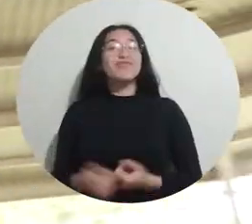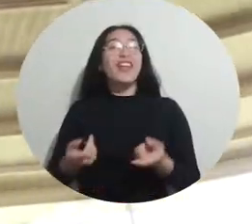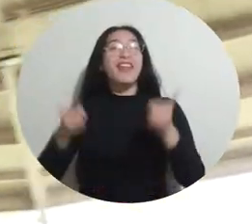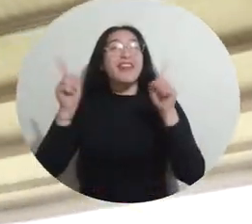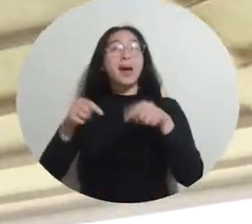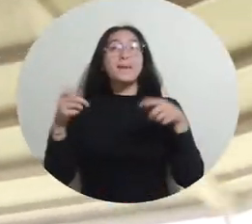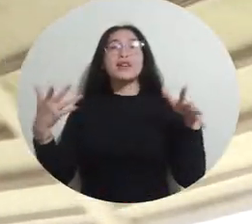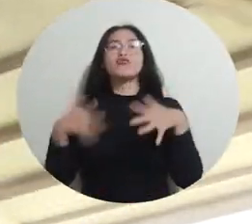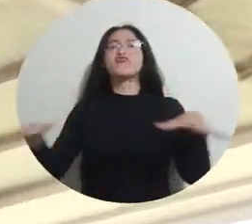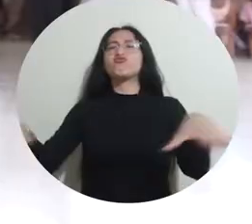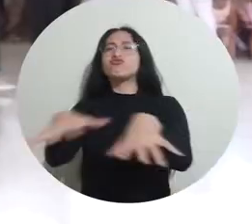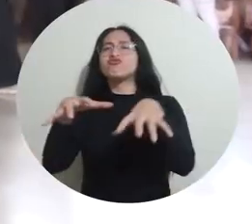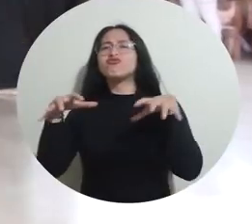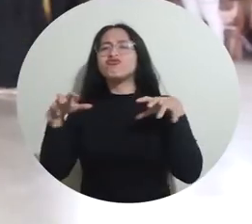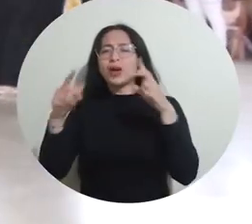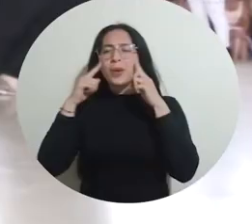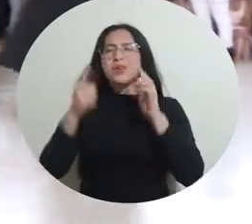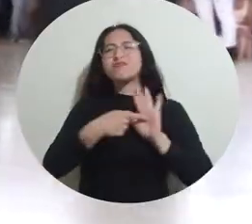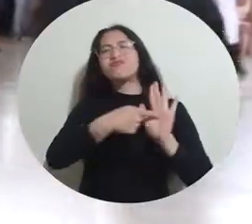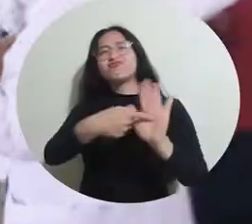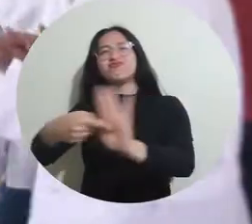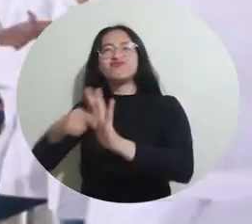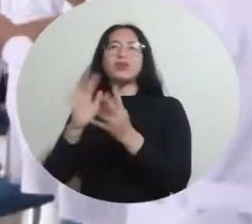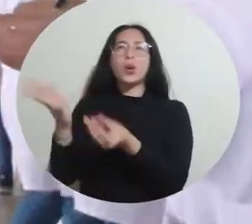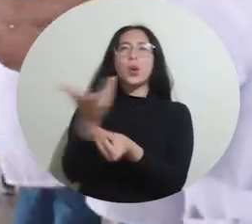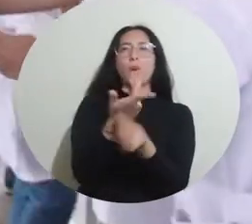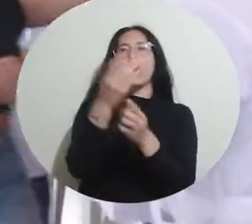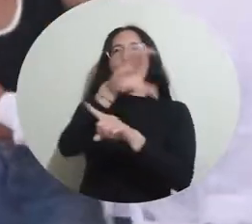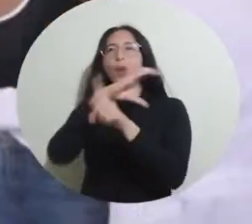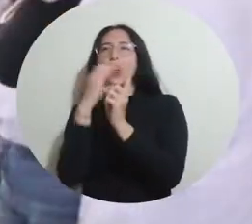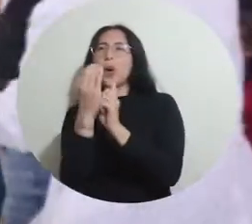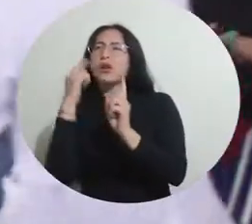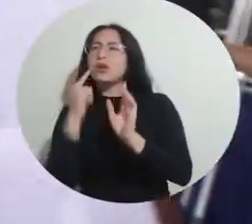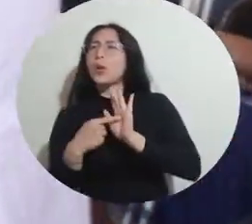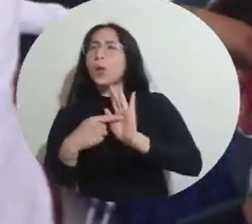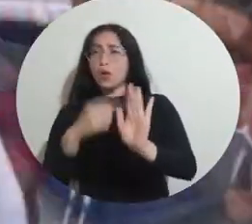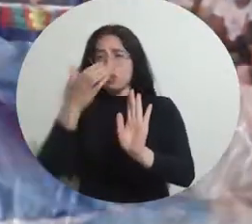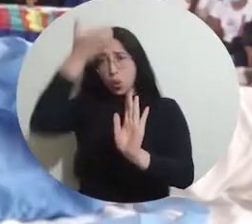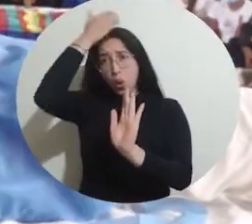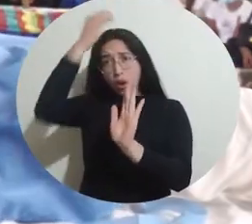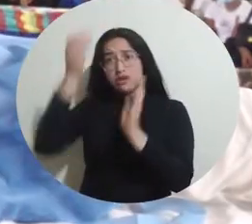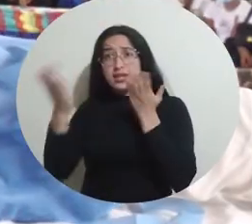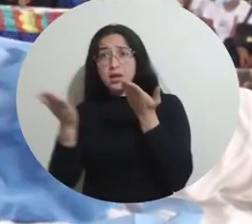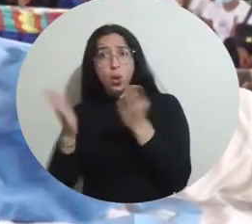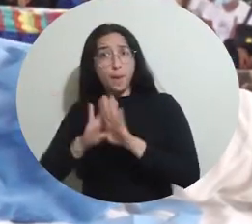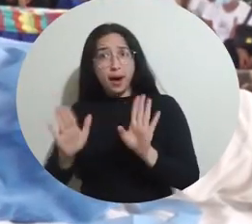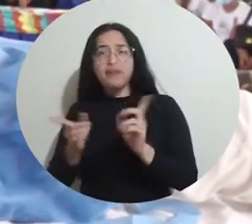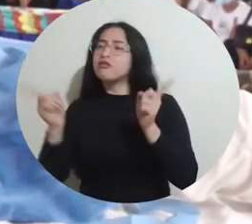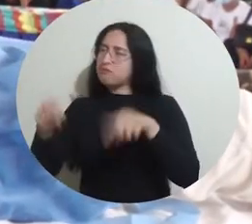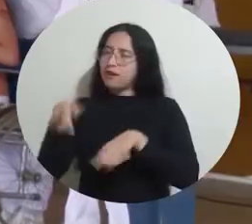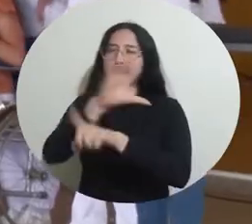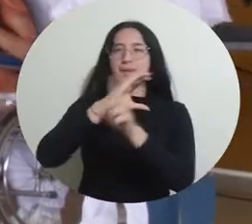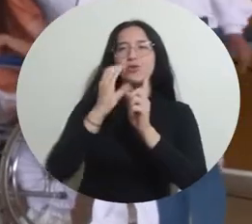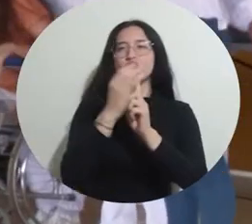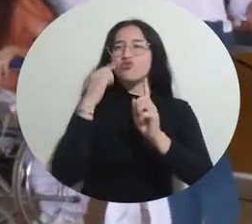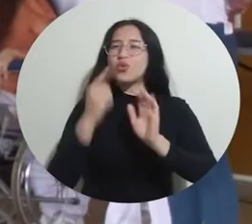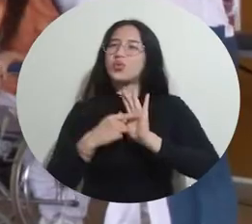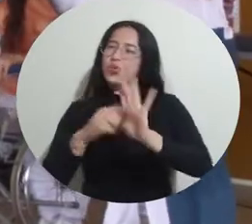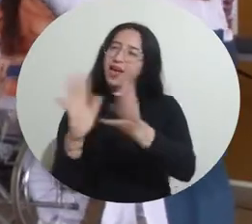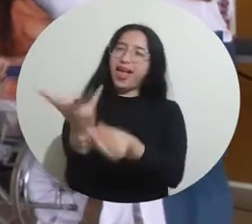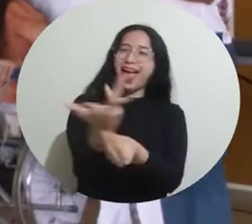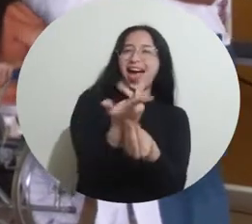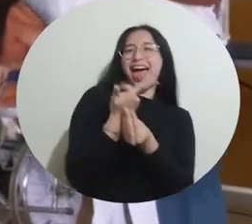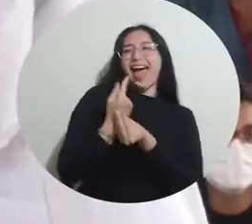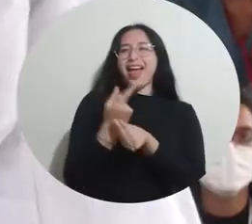También se desarrolló un evento donde se demostró con presentaciones artísticas y culturales que la enfermería es arte. Se resaltó la importancia de esta